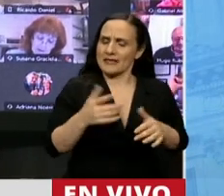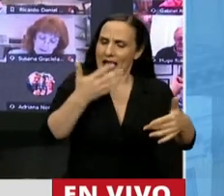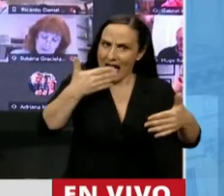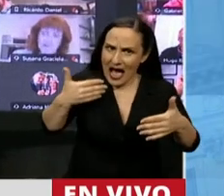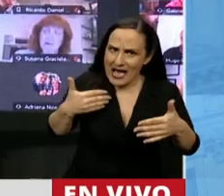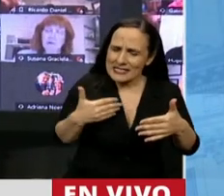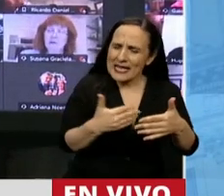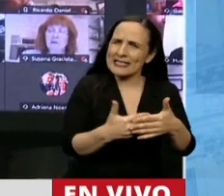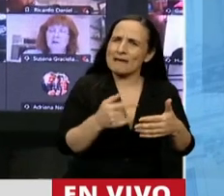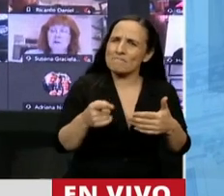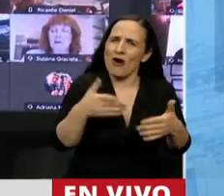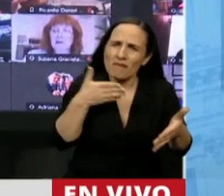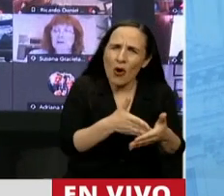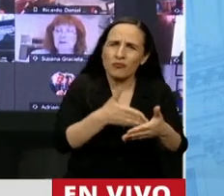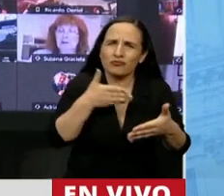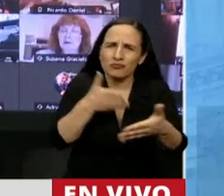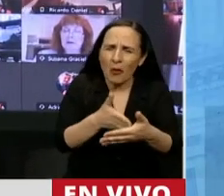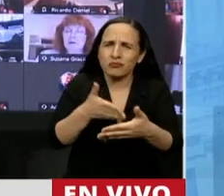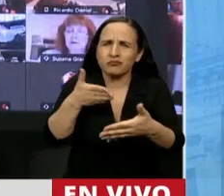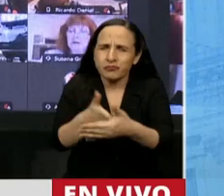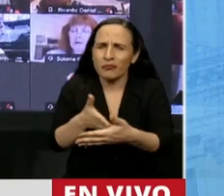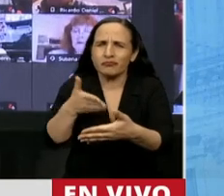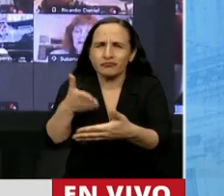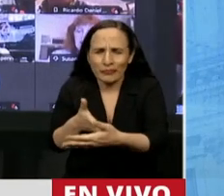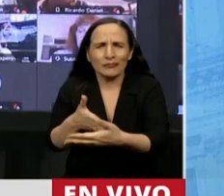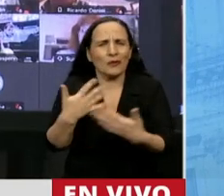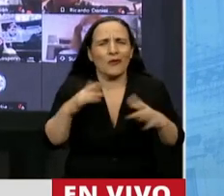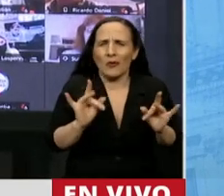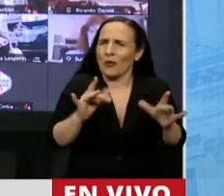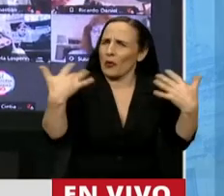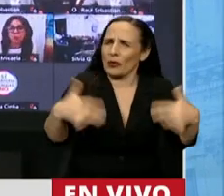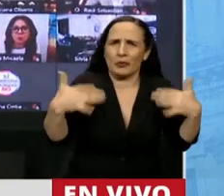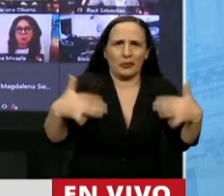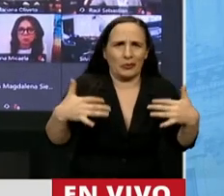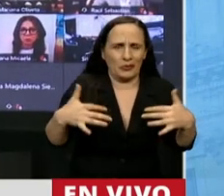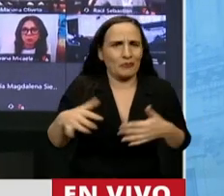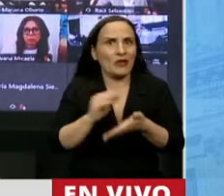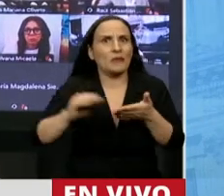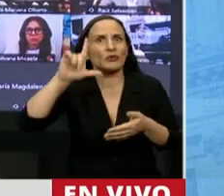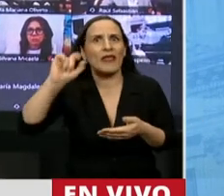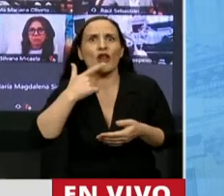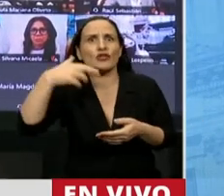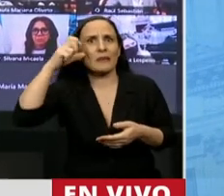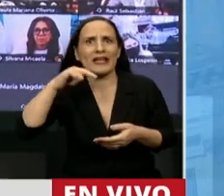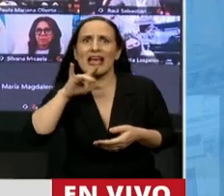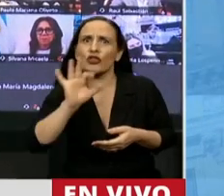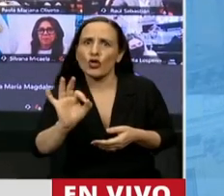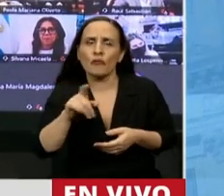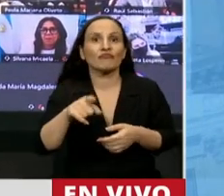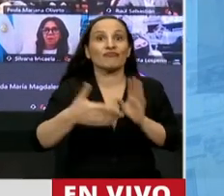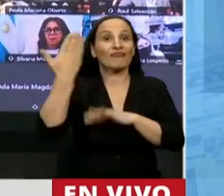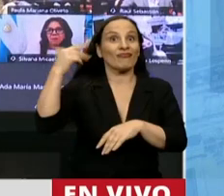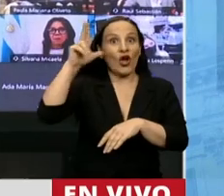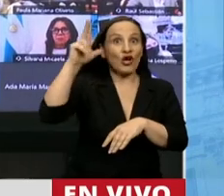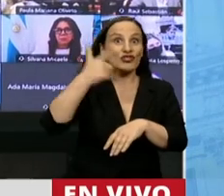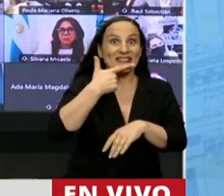teniendo demasiadas dificultades para eso. Demasiadas. Como decía la diputada Los Penatos, el 8 de septiembre, por consenso,